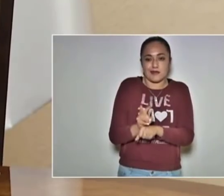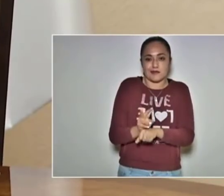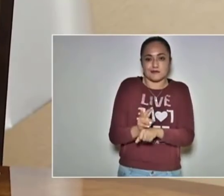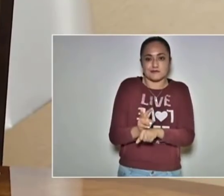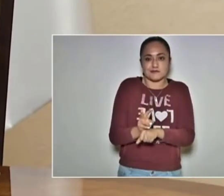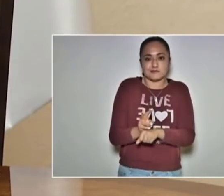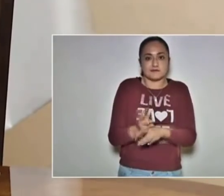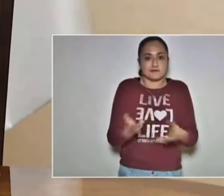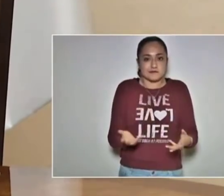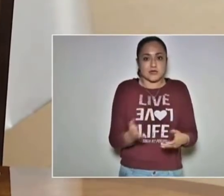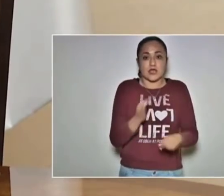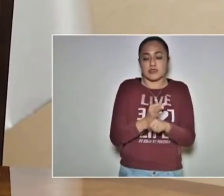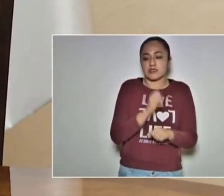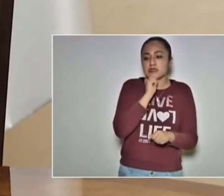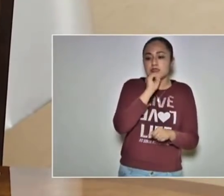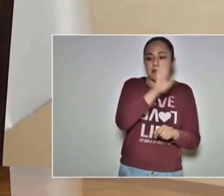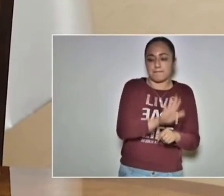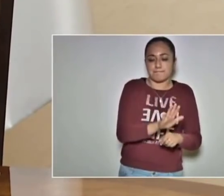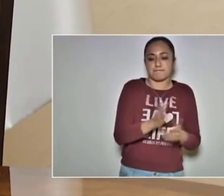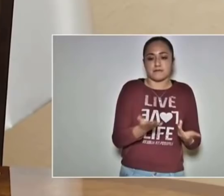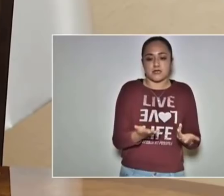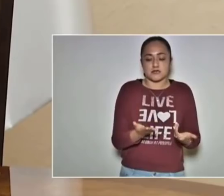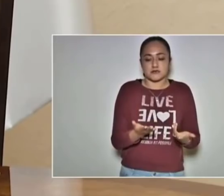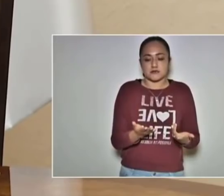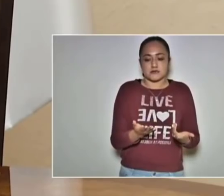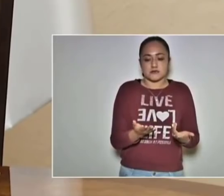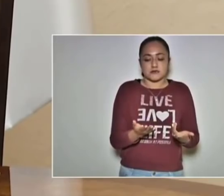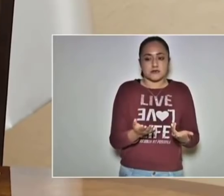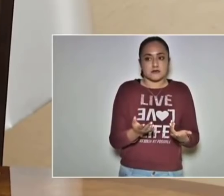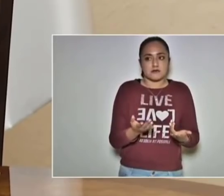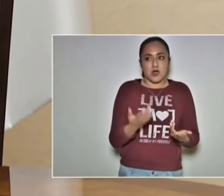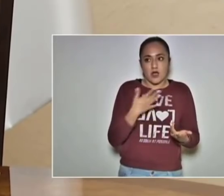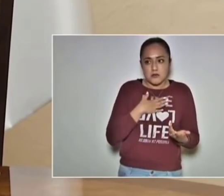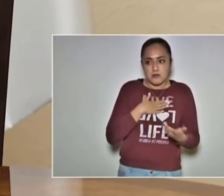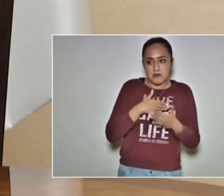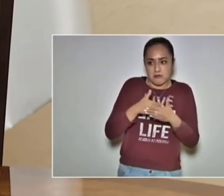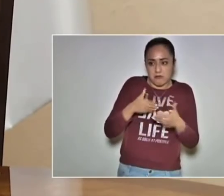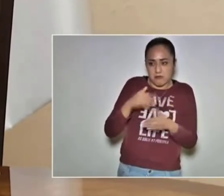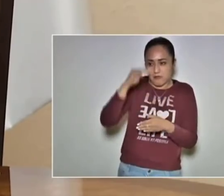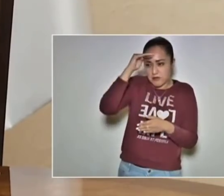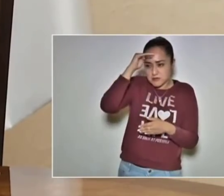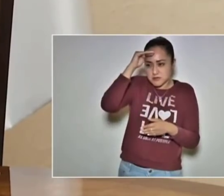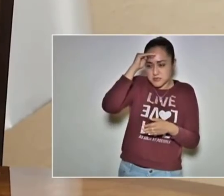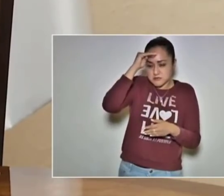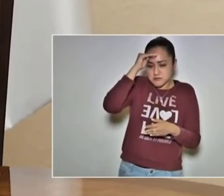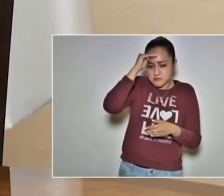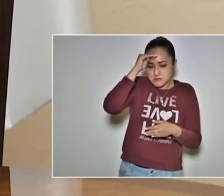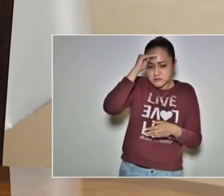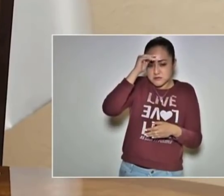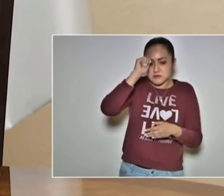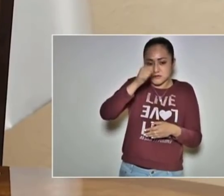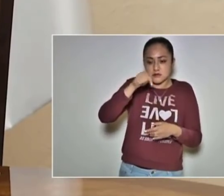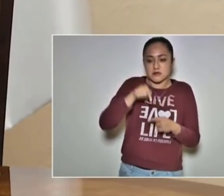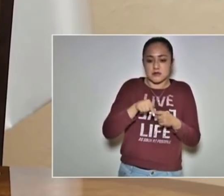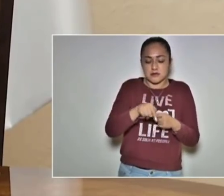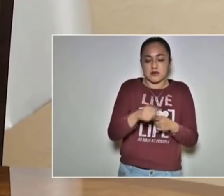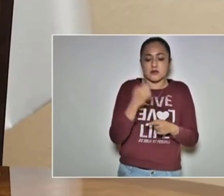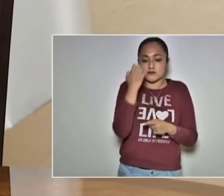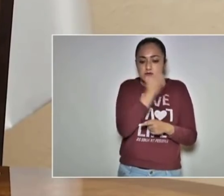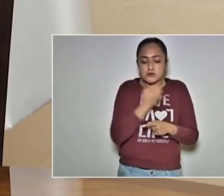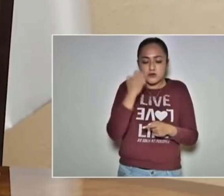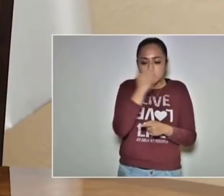No podemos también pensar que el ciclo escolar